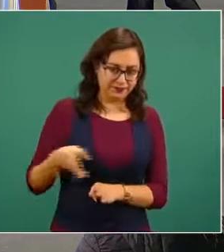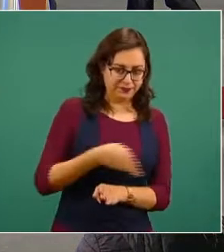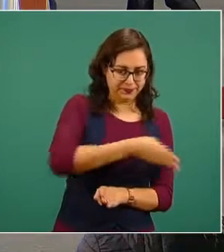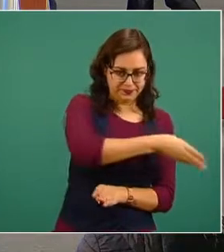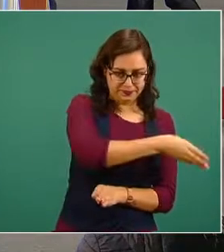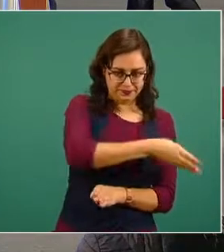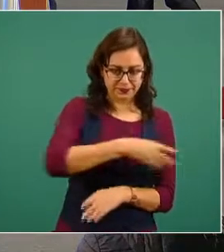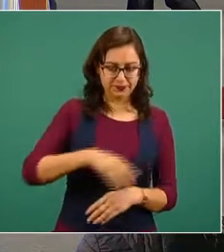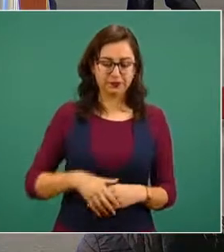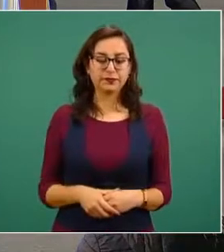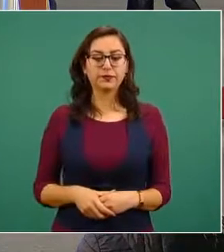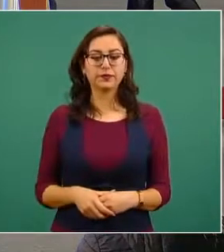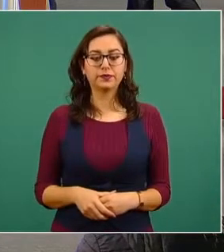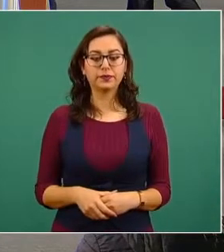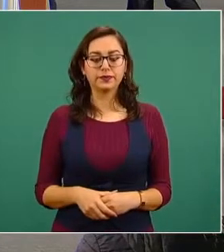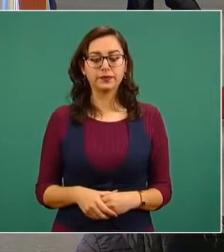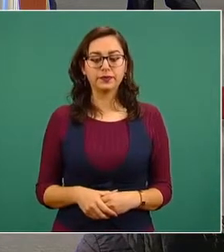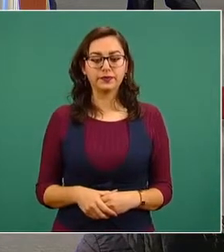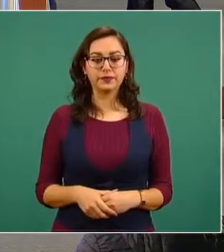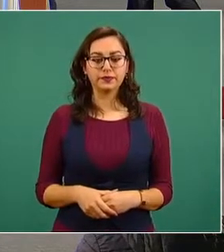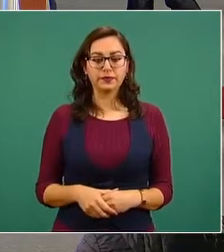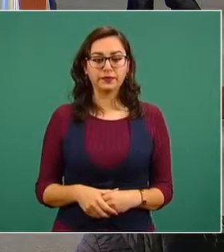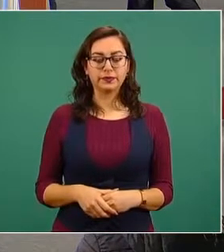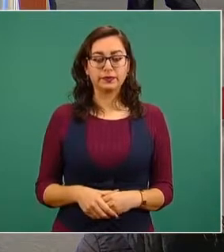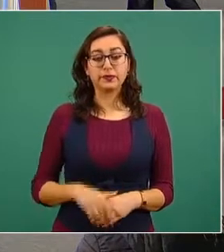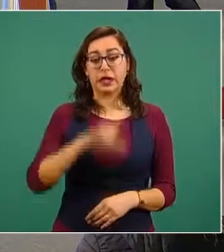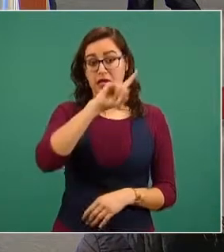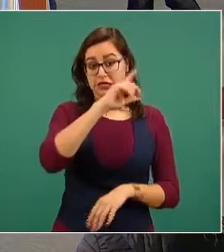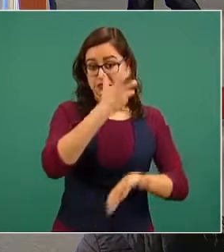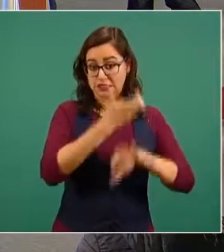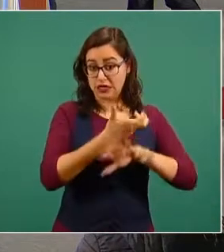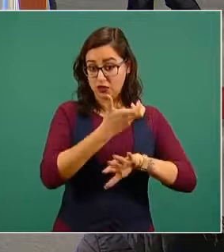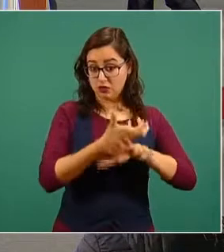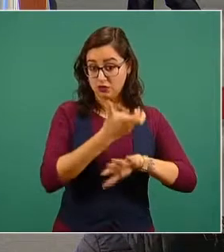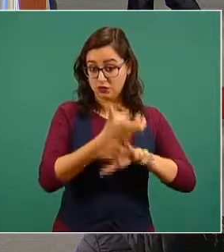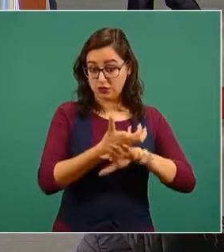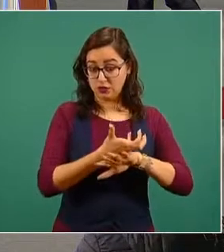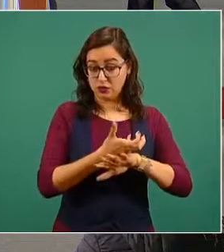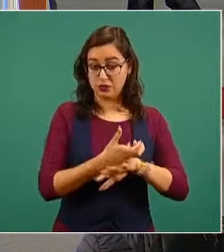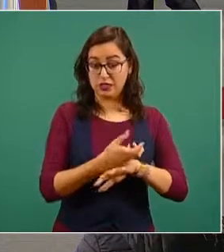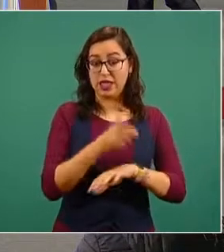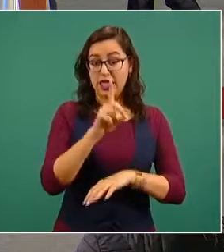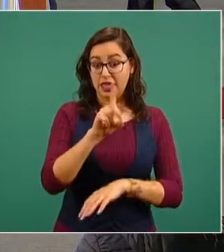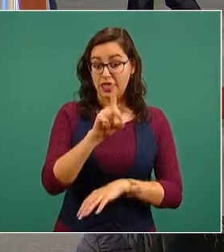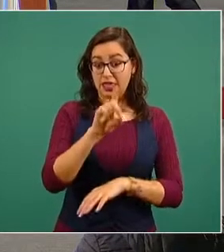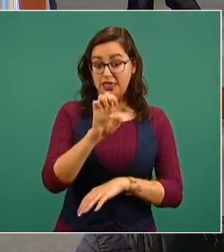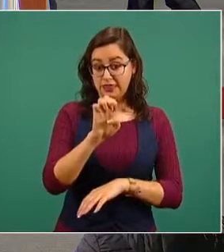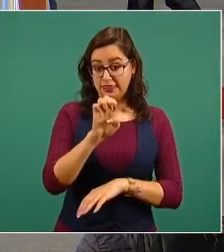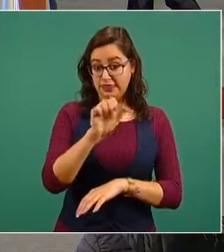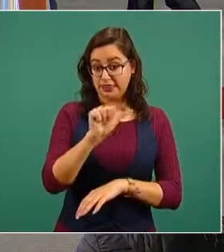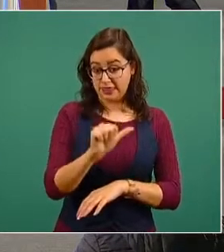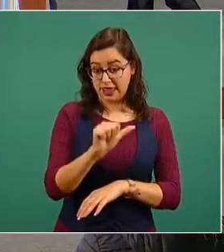la Agencia Antidrogas de los Estados Unidos de América, DEA,